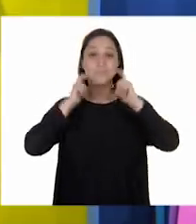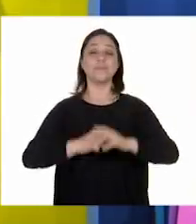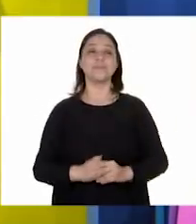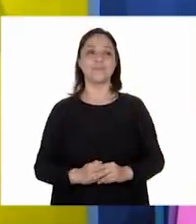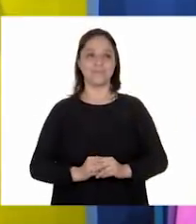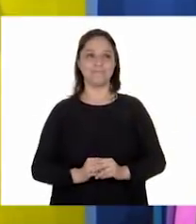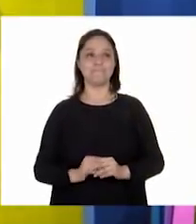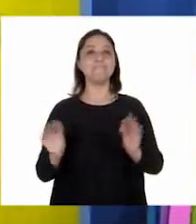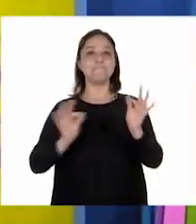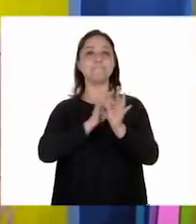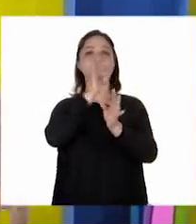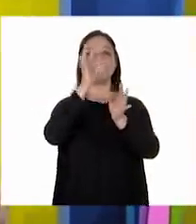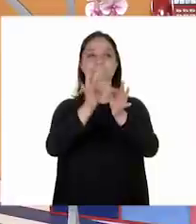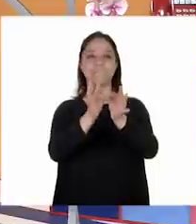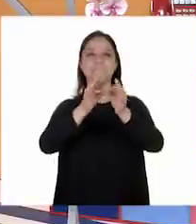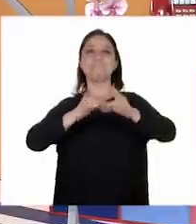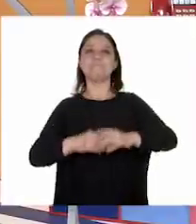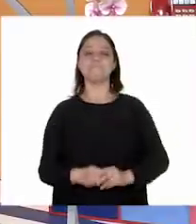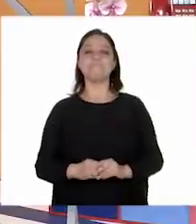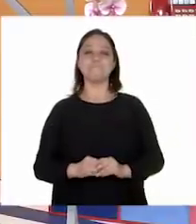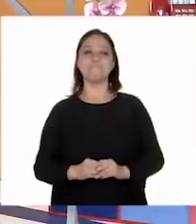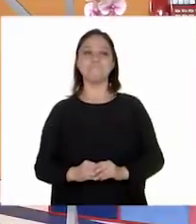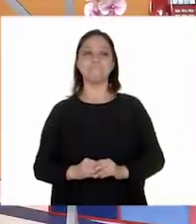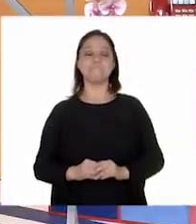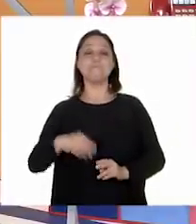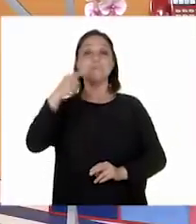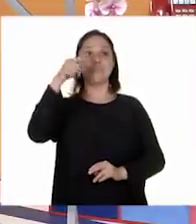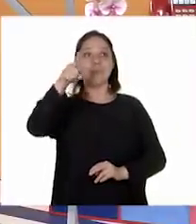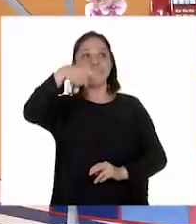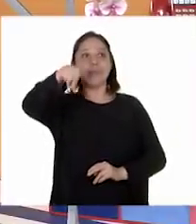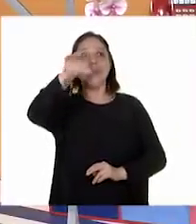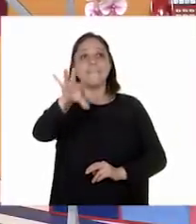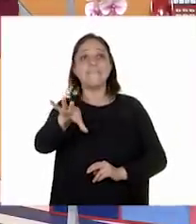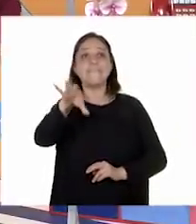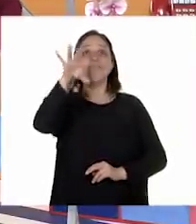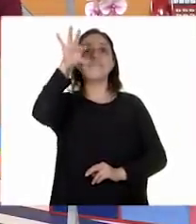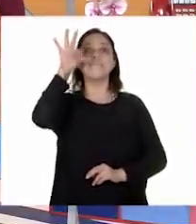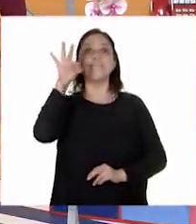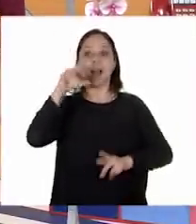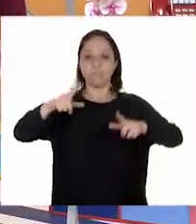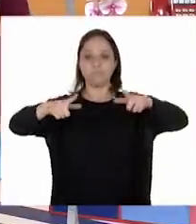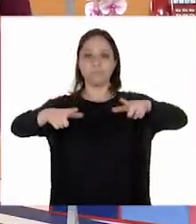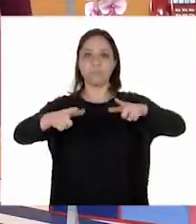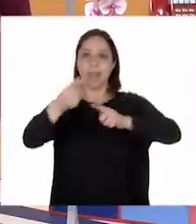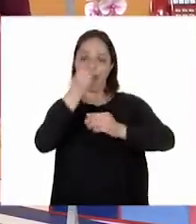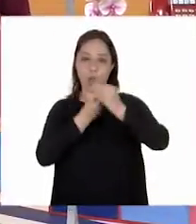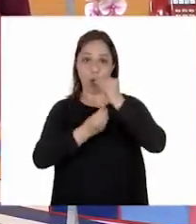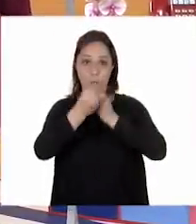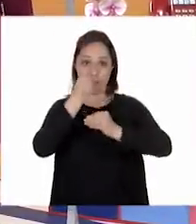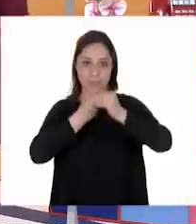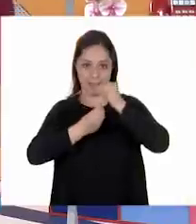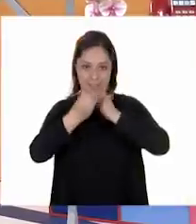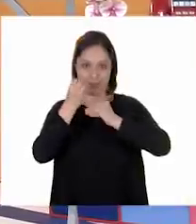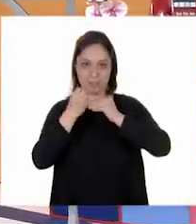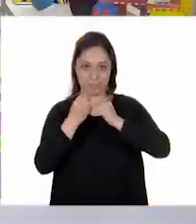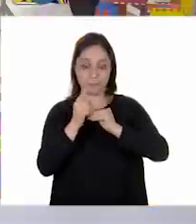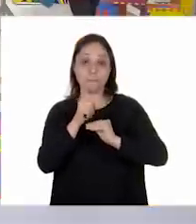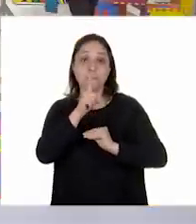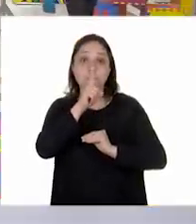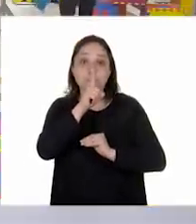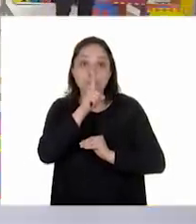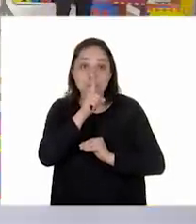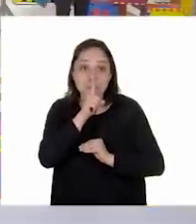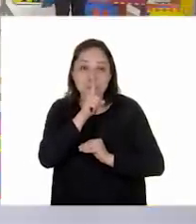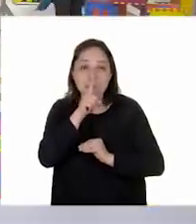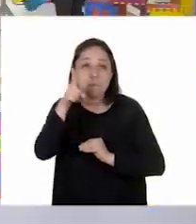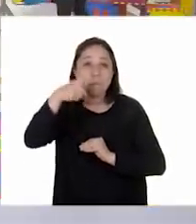sí, estoy listo. Ahora sí le vamos a dar pistas. Vamos a elegir un platillo, ¿ok? Y el